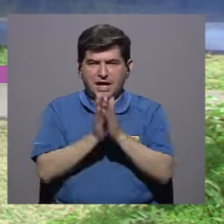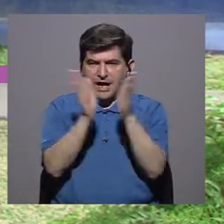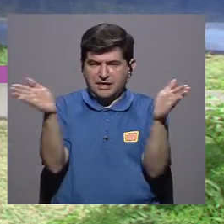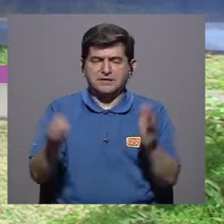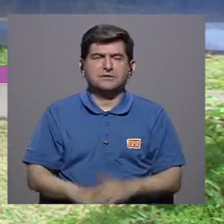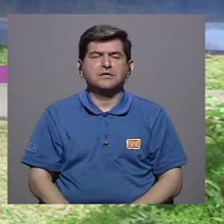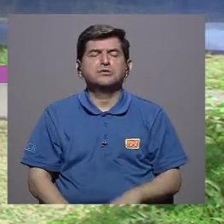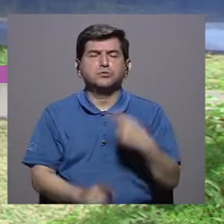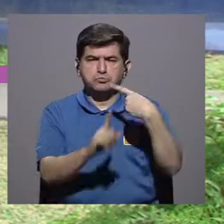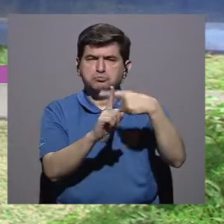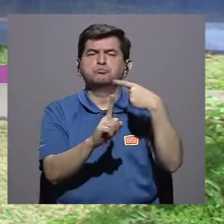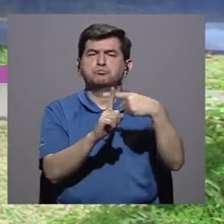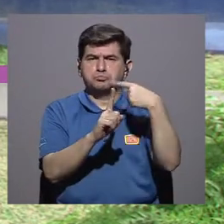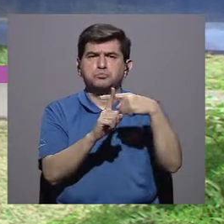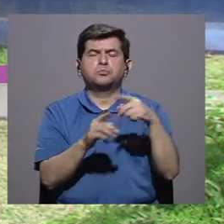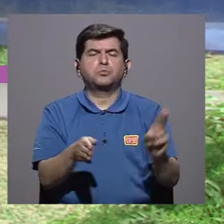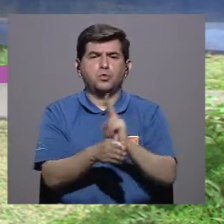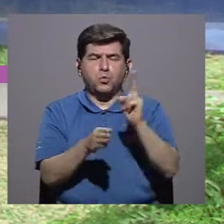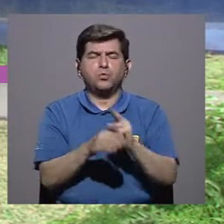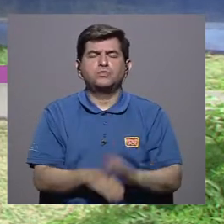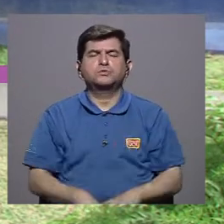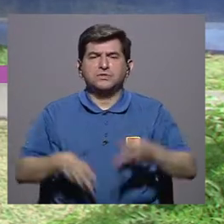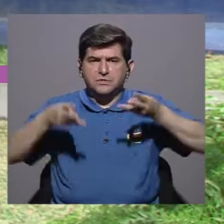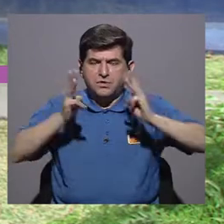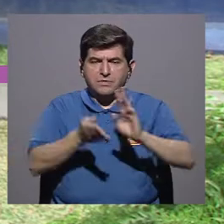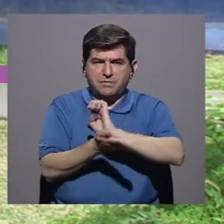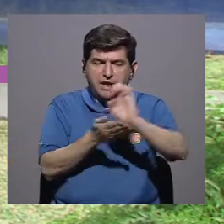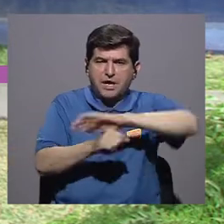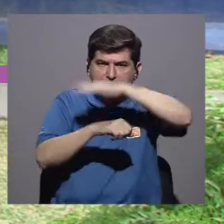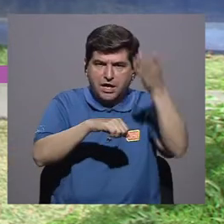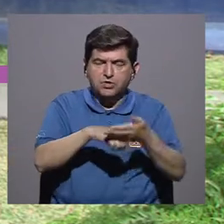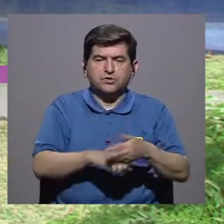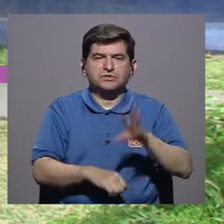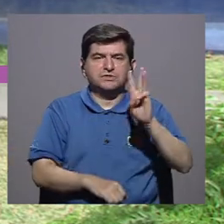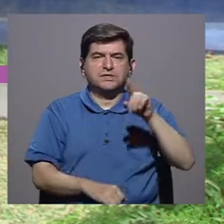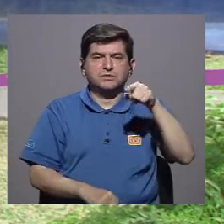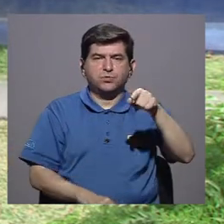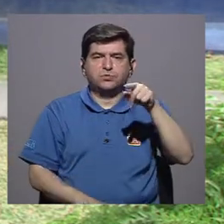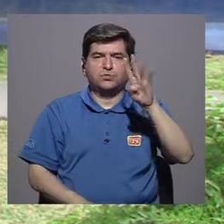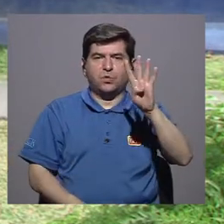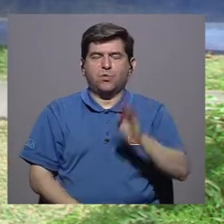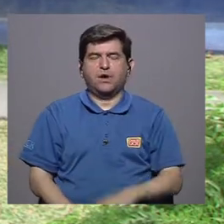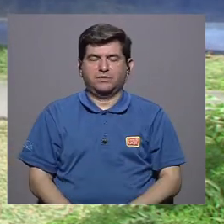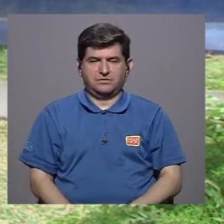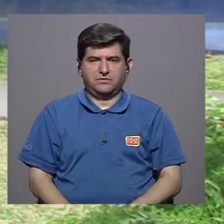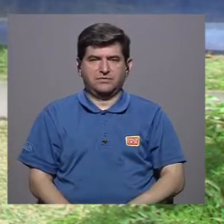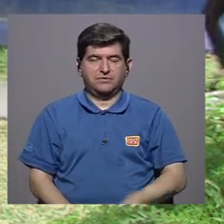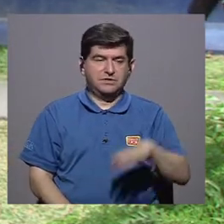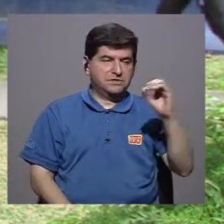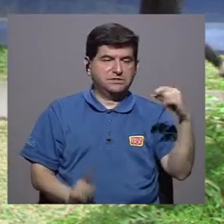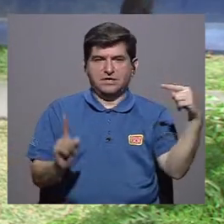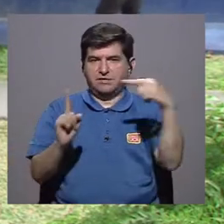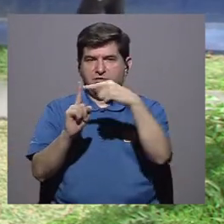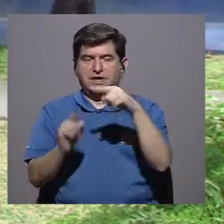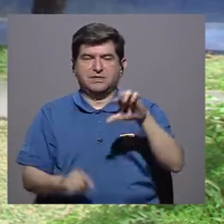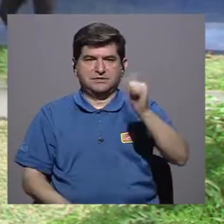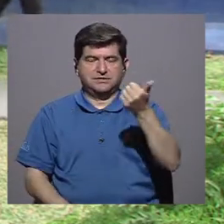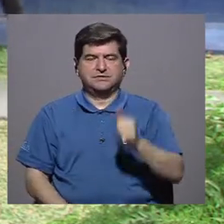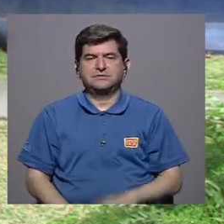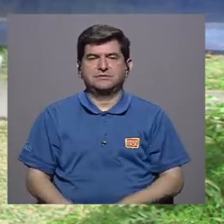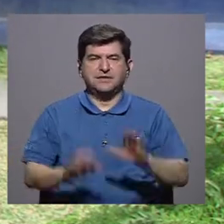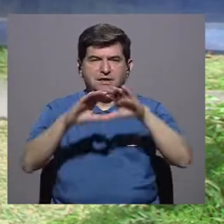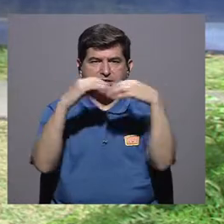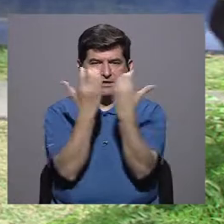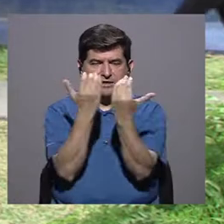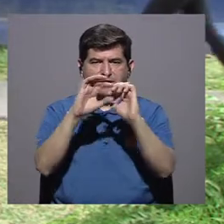promedio positiva con respecto al uso de métodos anticonceptivos, un 6.4 de 0 a 10. Y se clasificaron a las